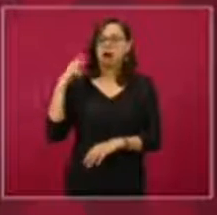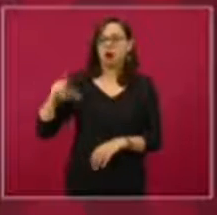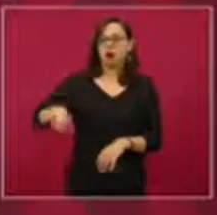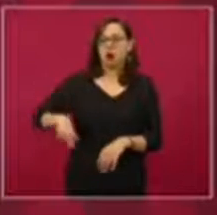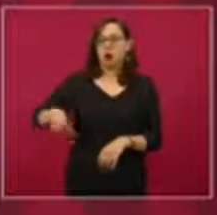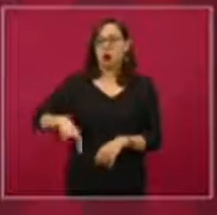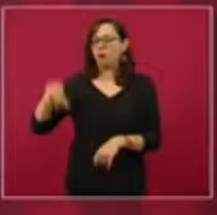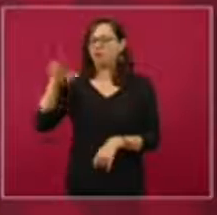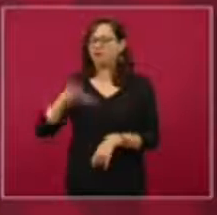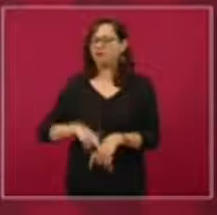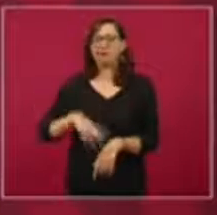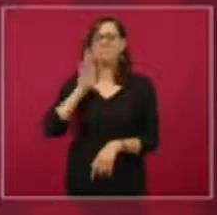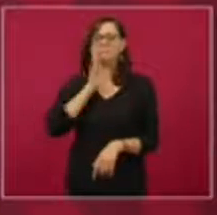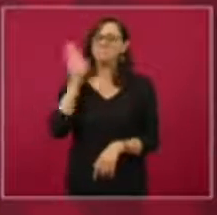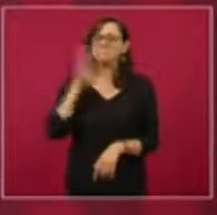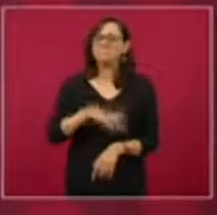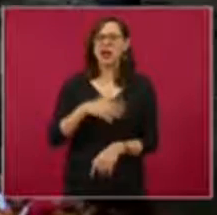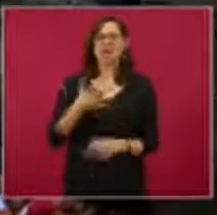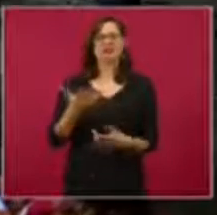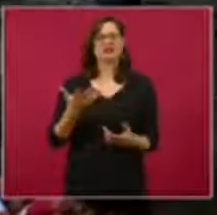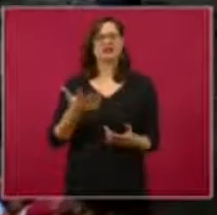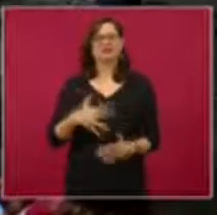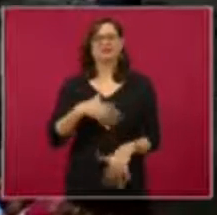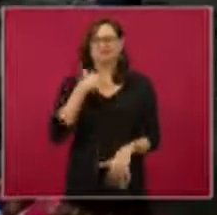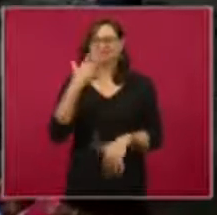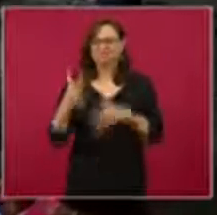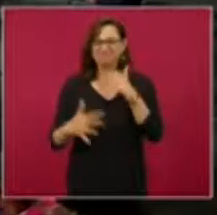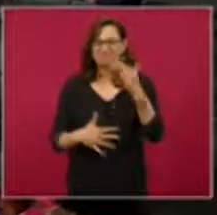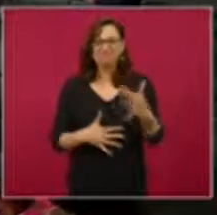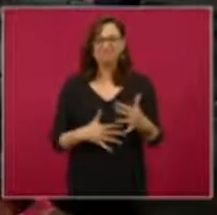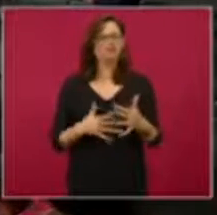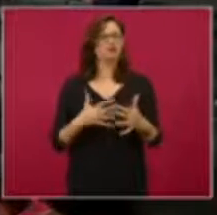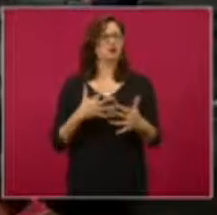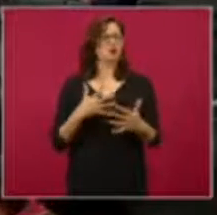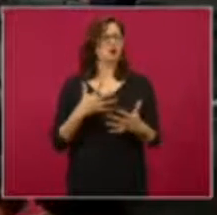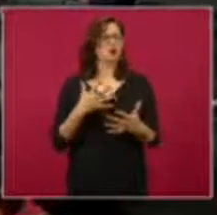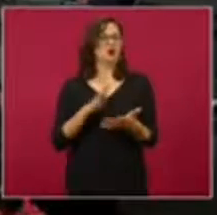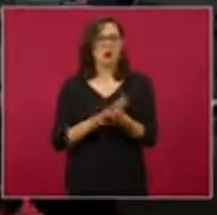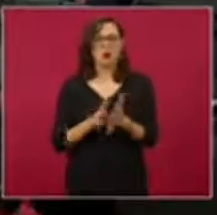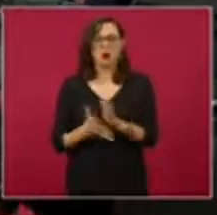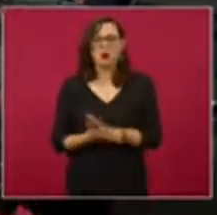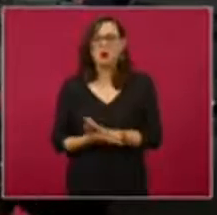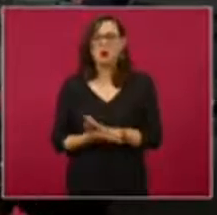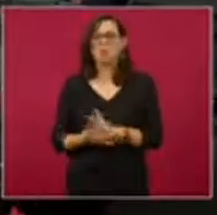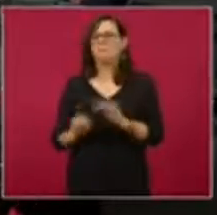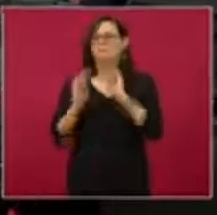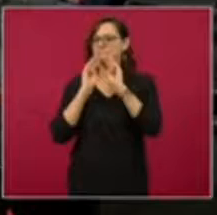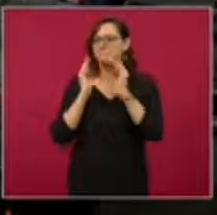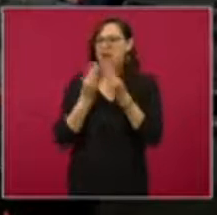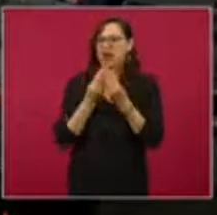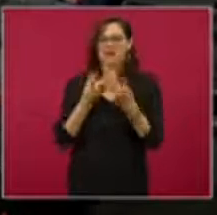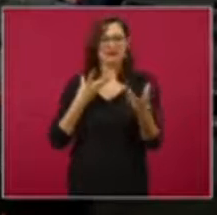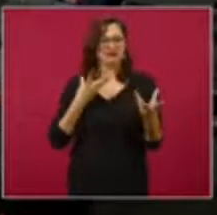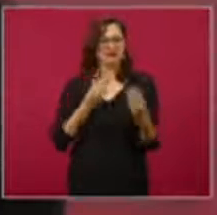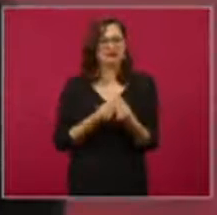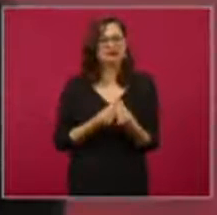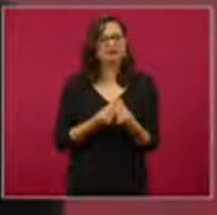mucha corrupción, mucha vinculación con la delincuencia